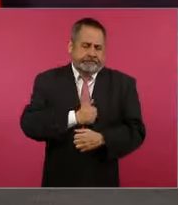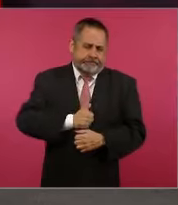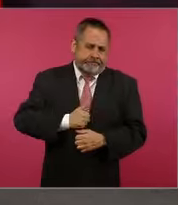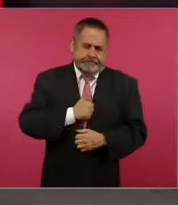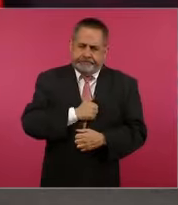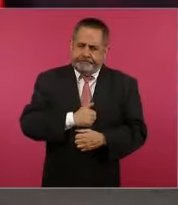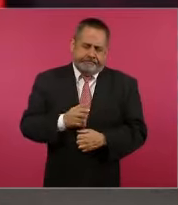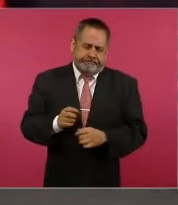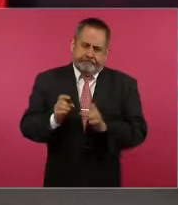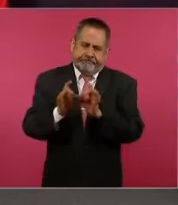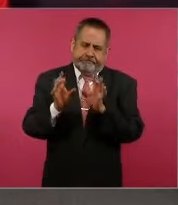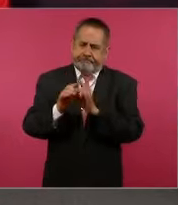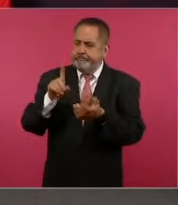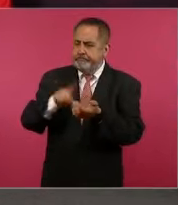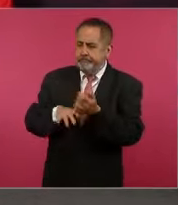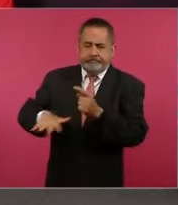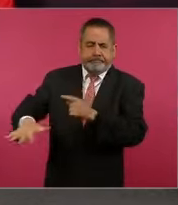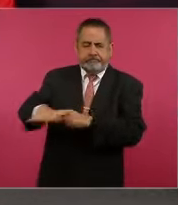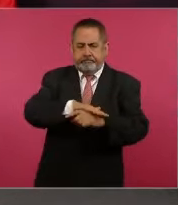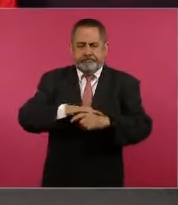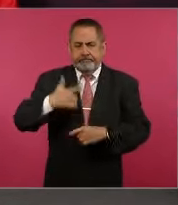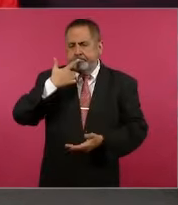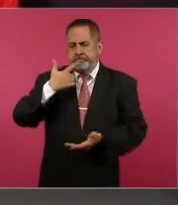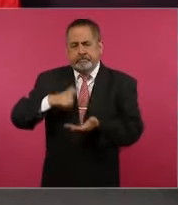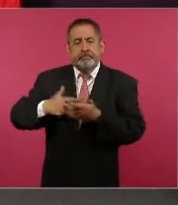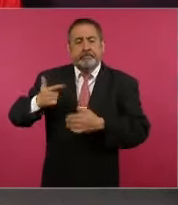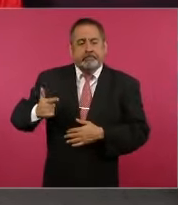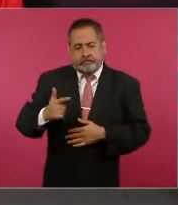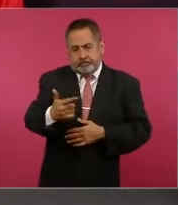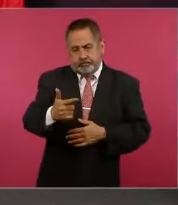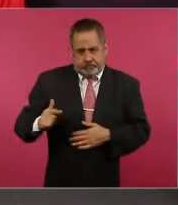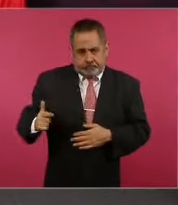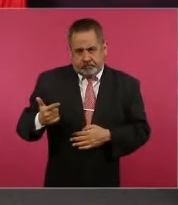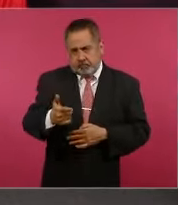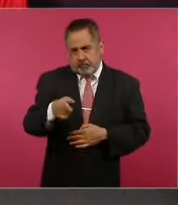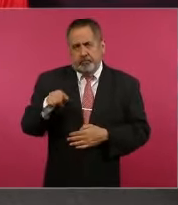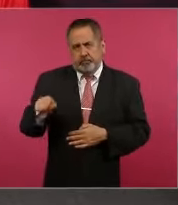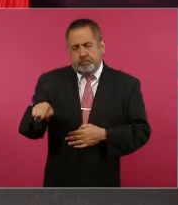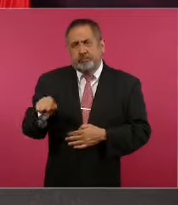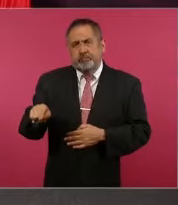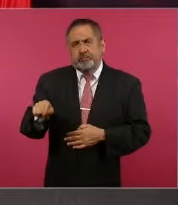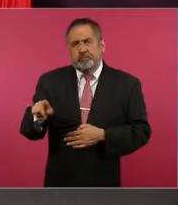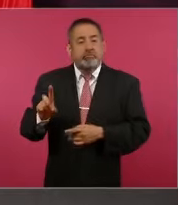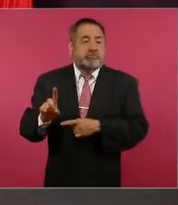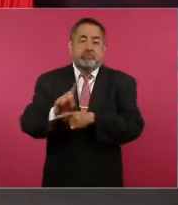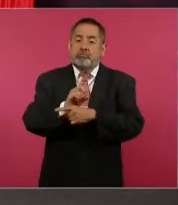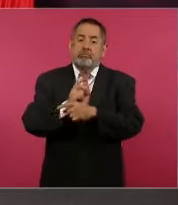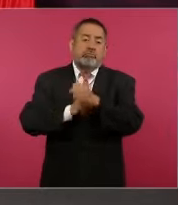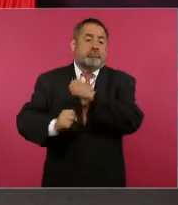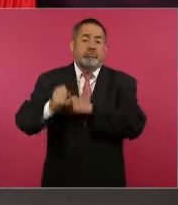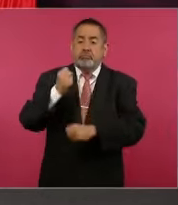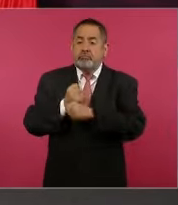en Guanajuato, desde hace años